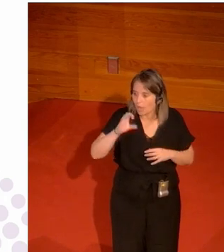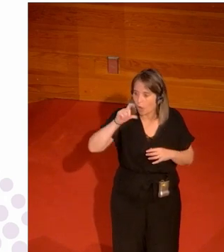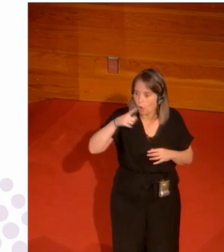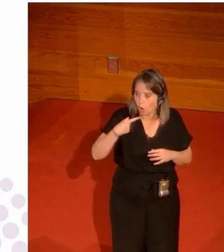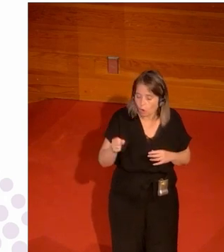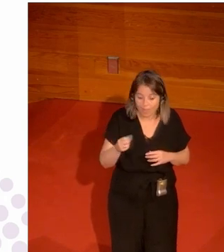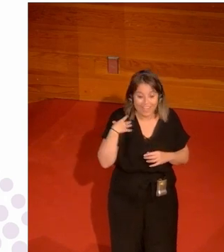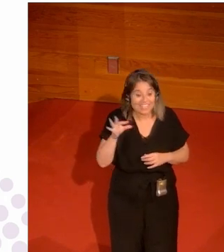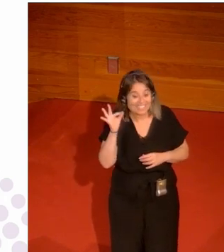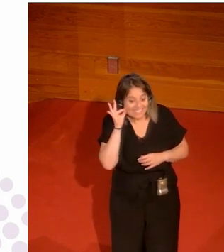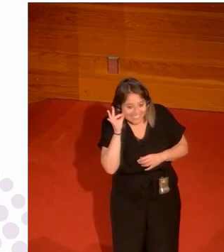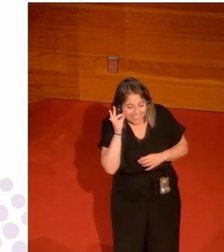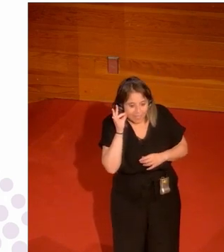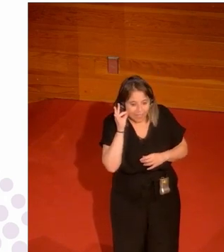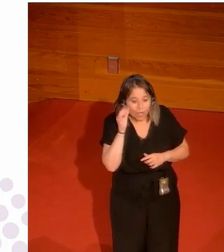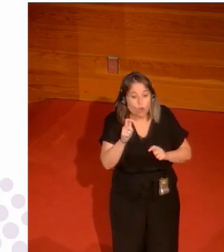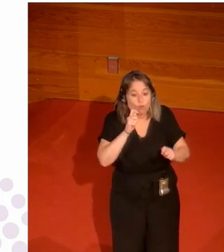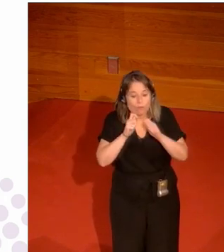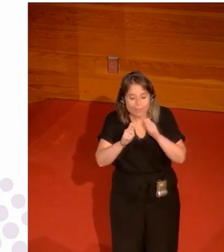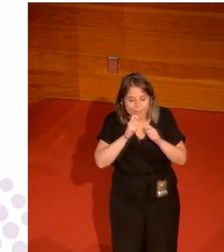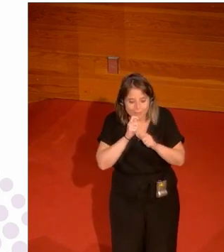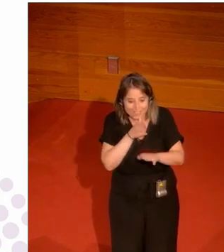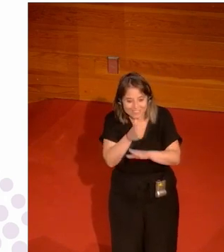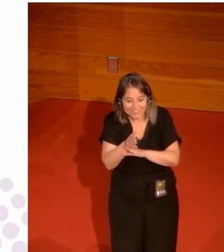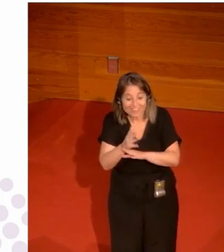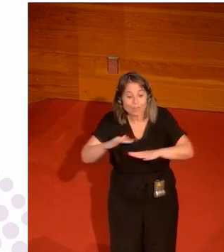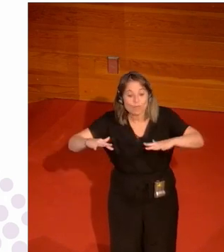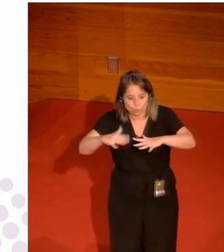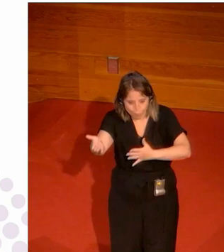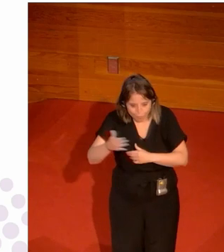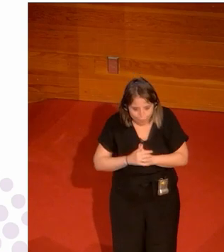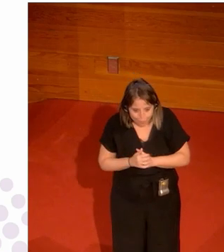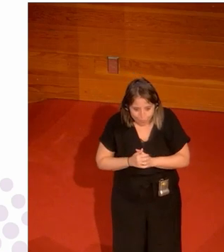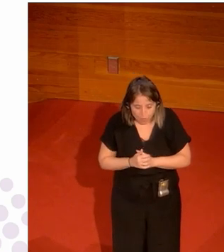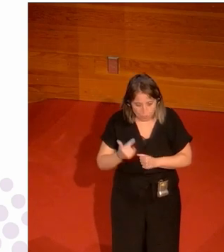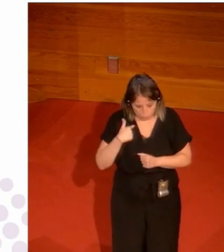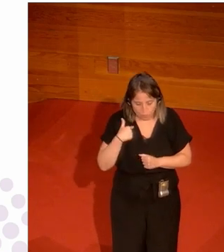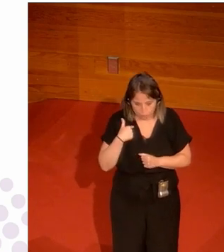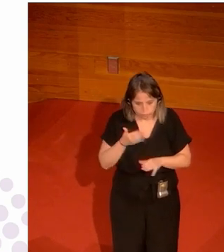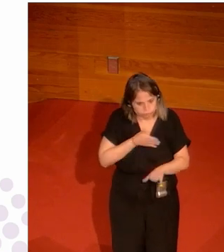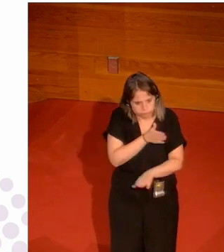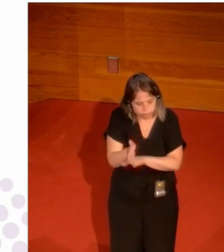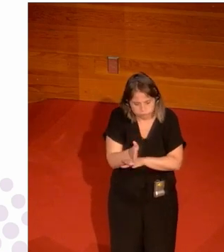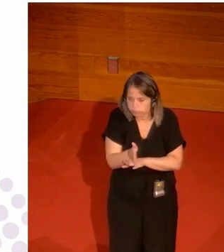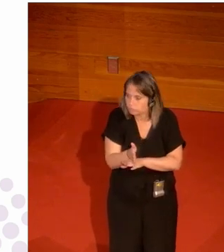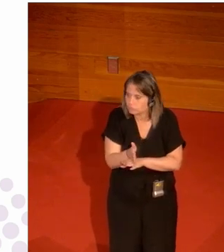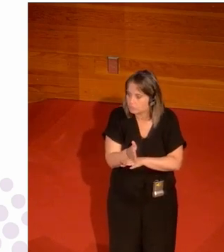una chica fuera a una rueda de prensa de fútbol porque a mí me tocó yo iba